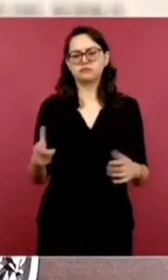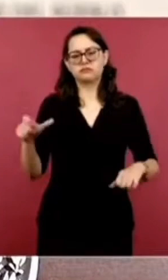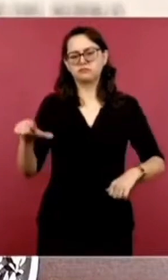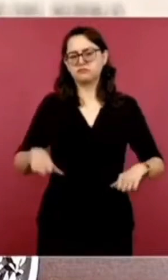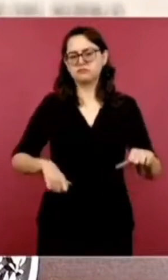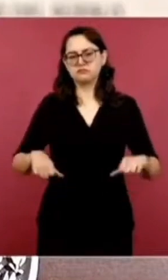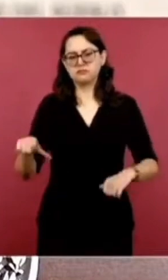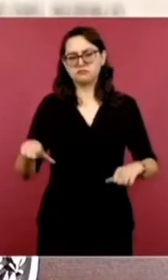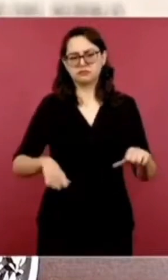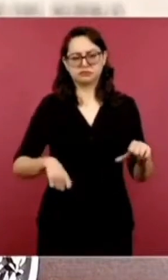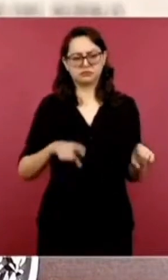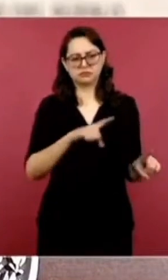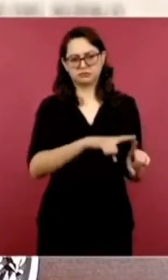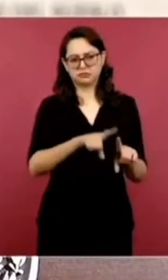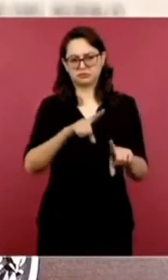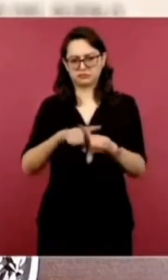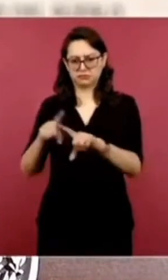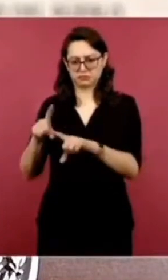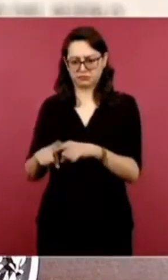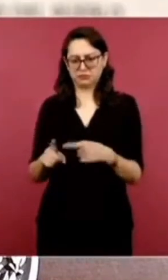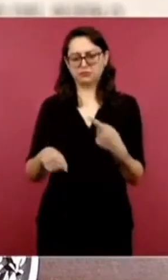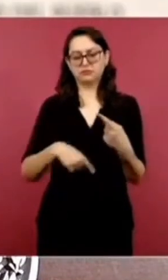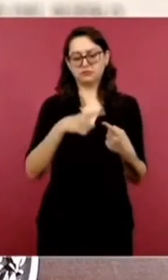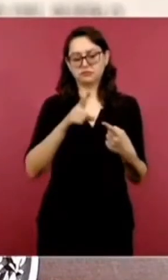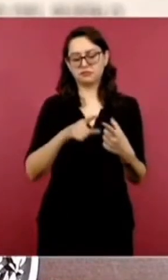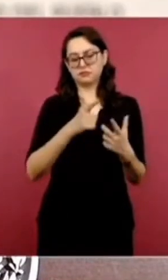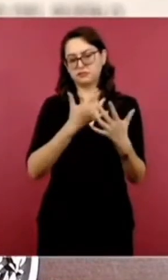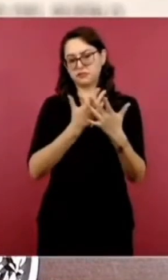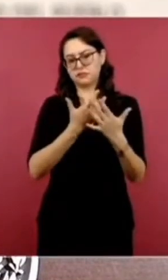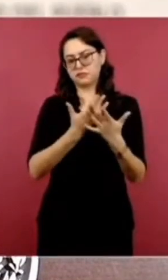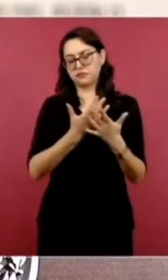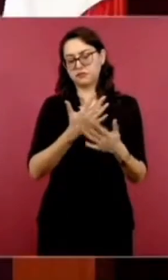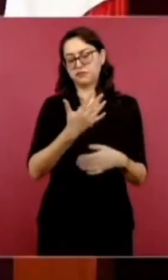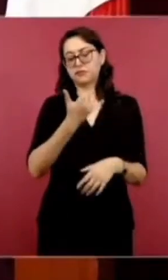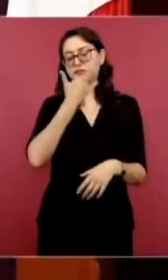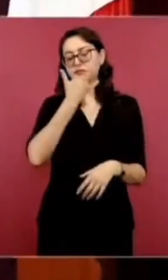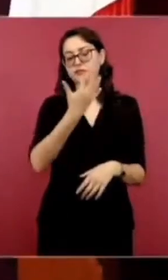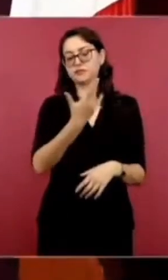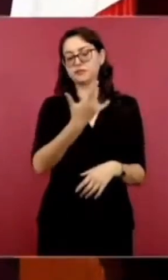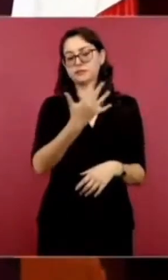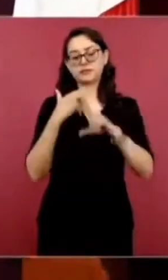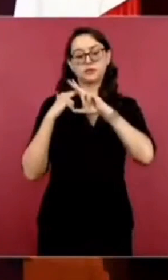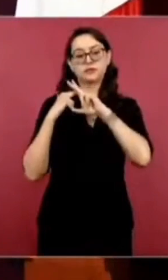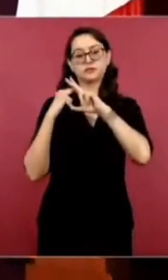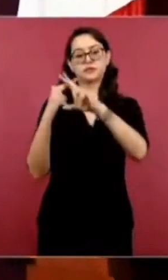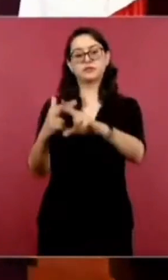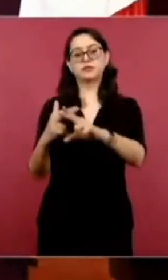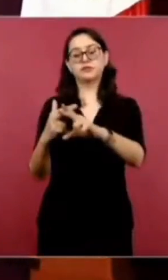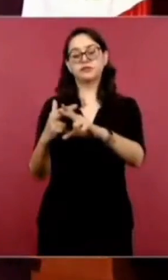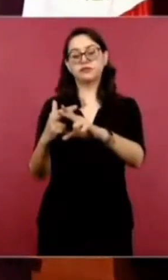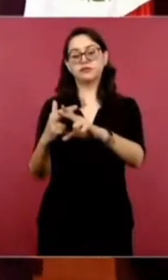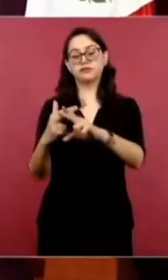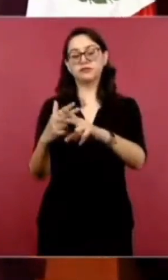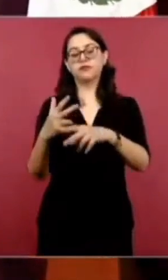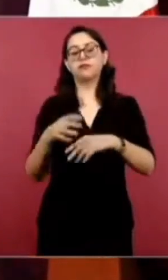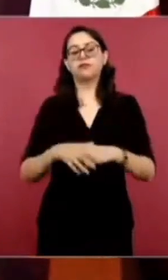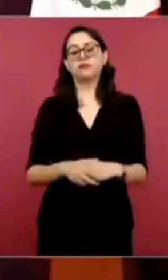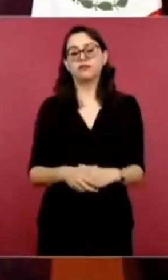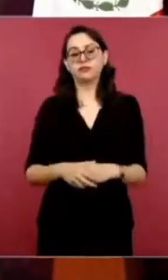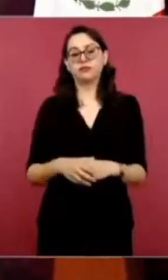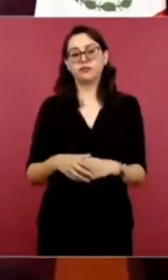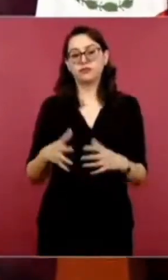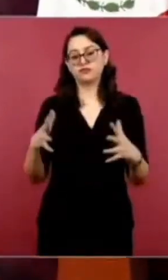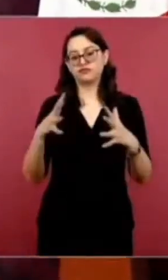actividades por el 50 aniversario del golpe de Estado en Chile, en Palacio de la Moneda, por